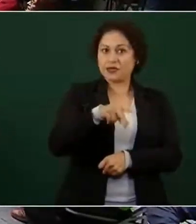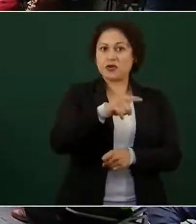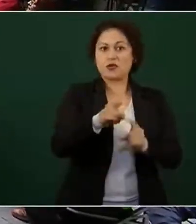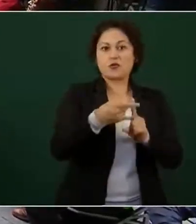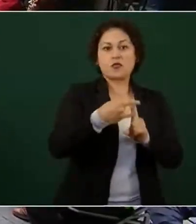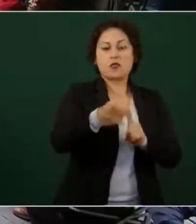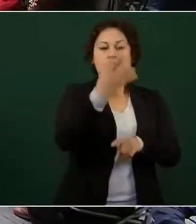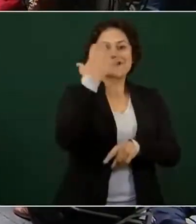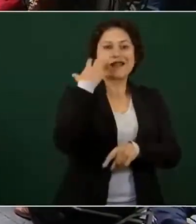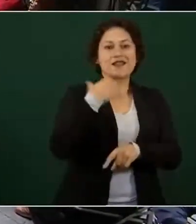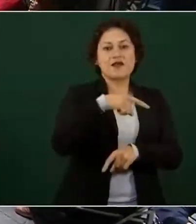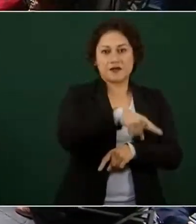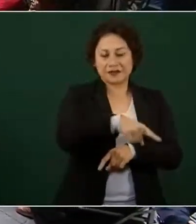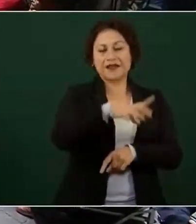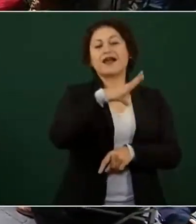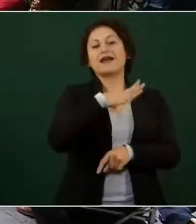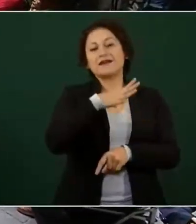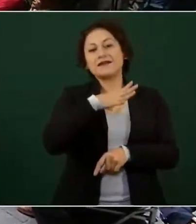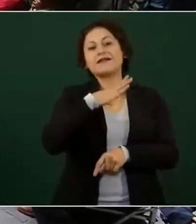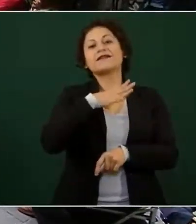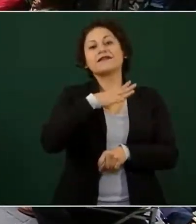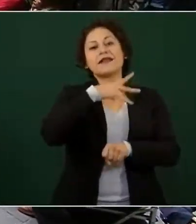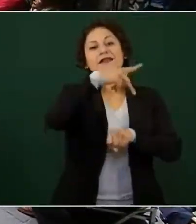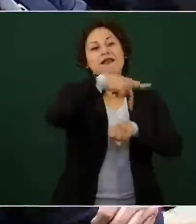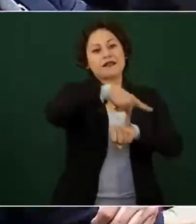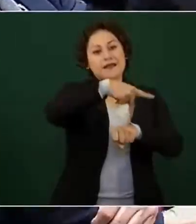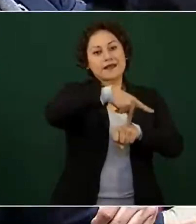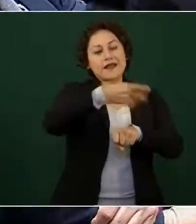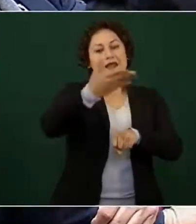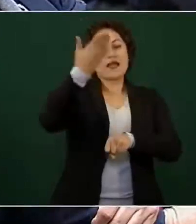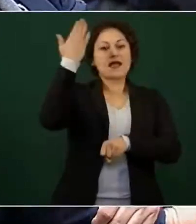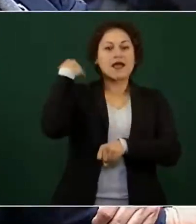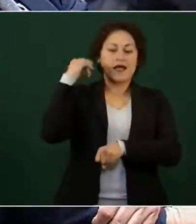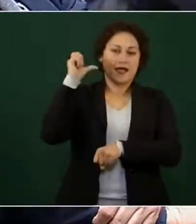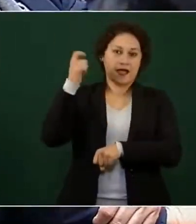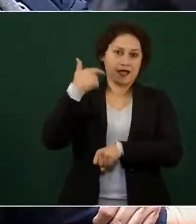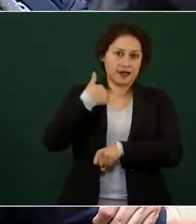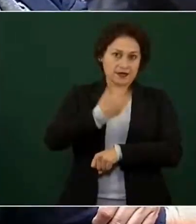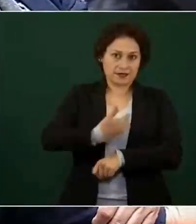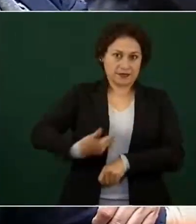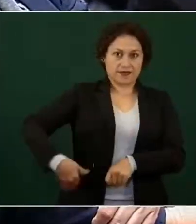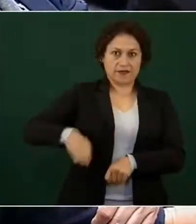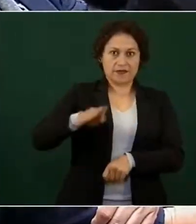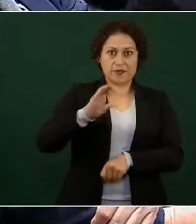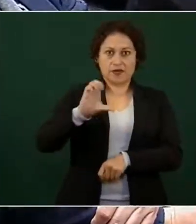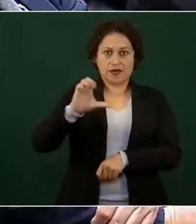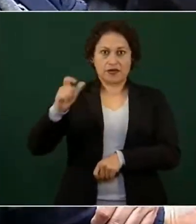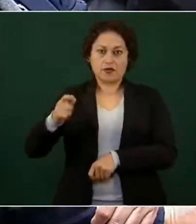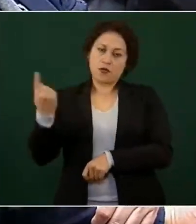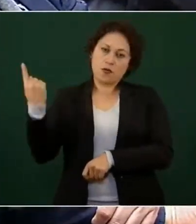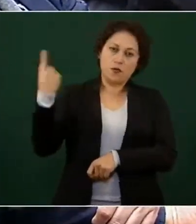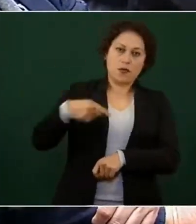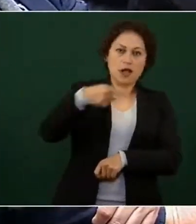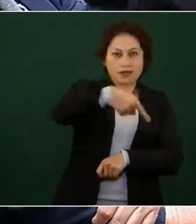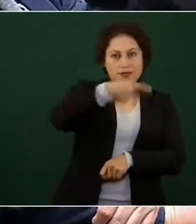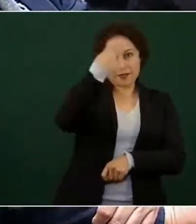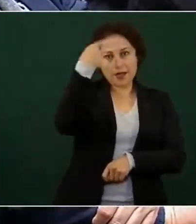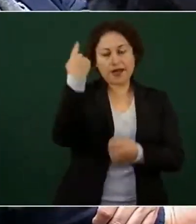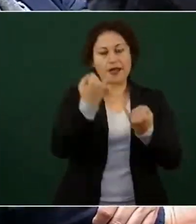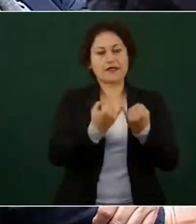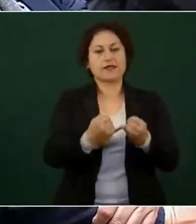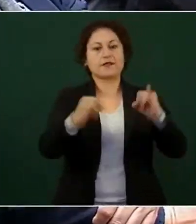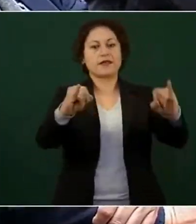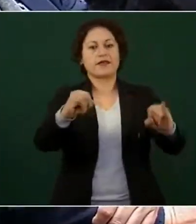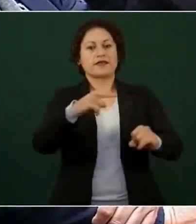monumento que fue construido por Felipe Calderón para celebrar el Bicentenario de la Independencia, la